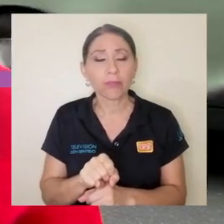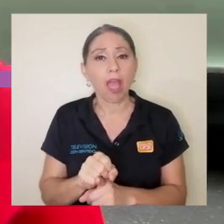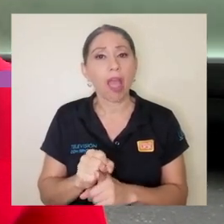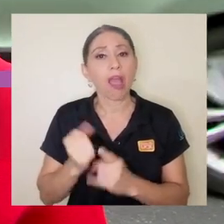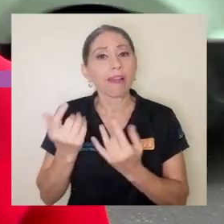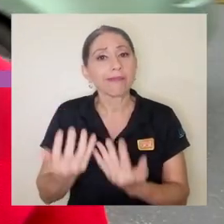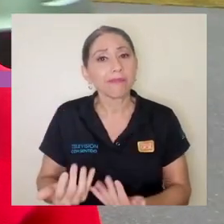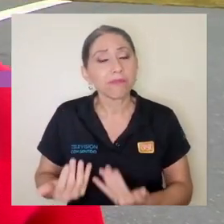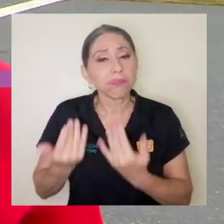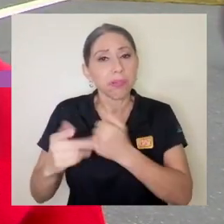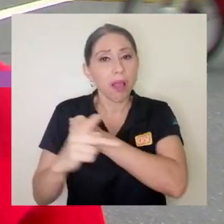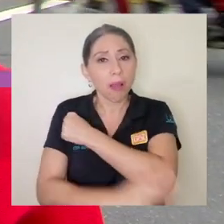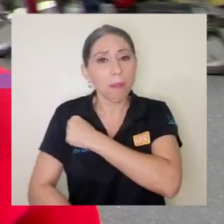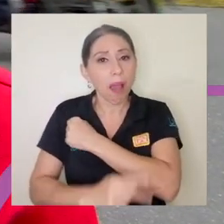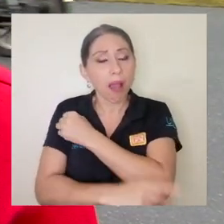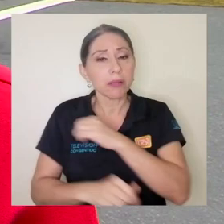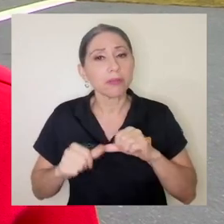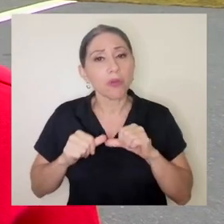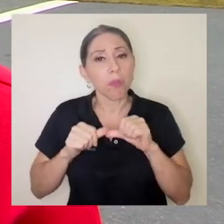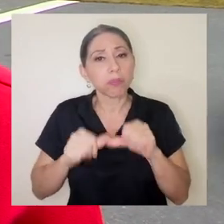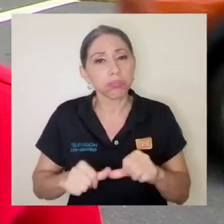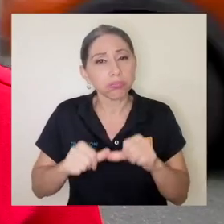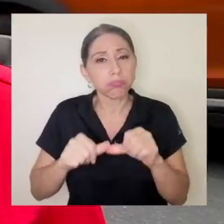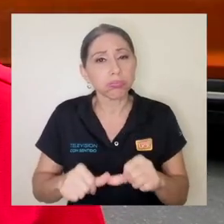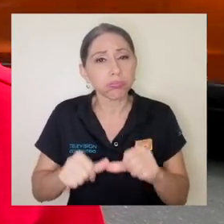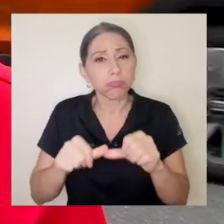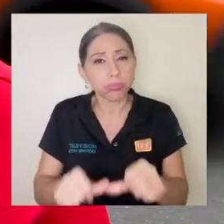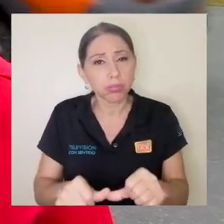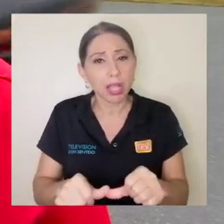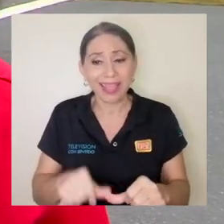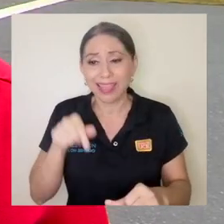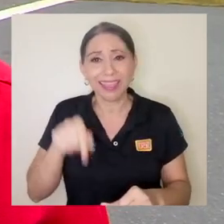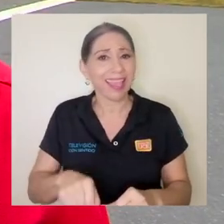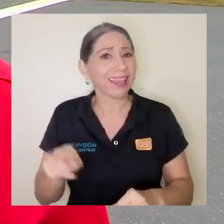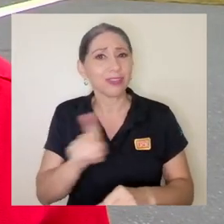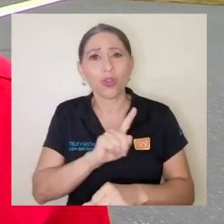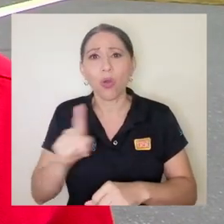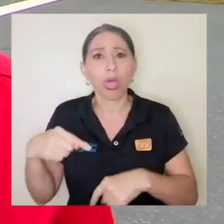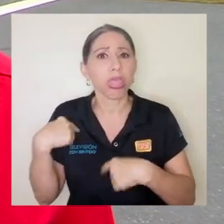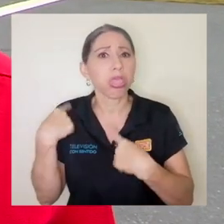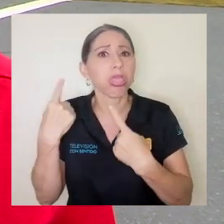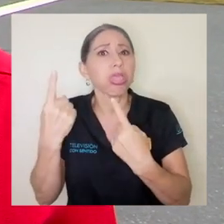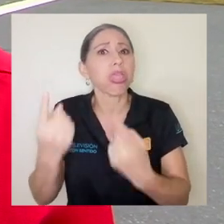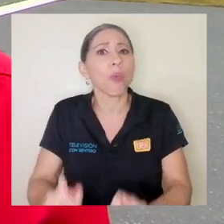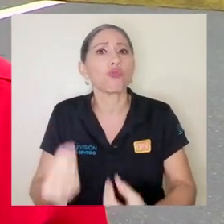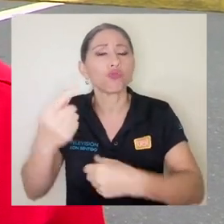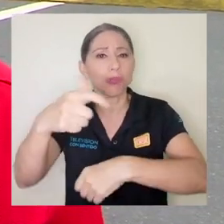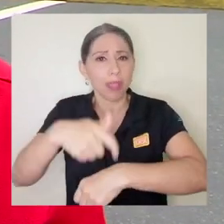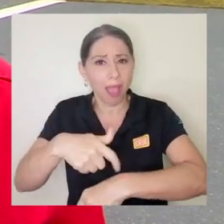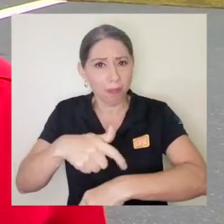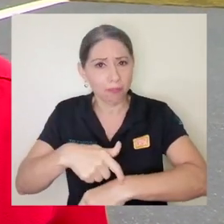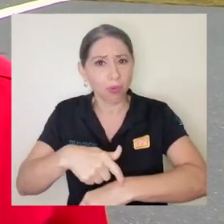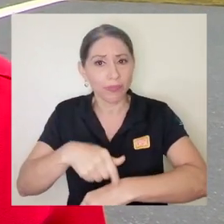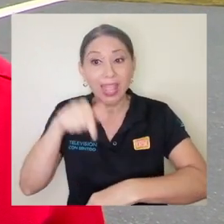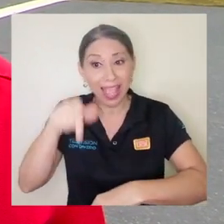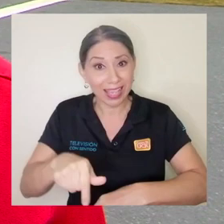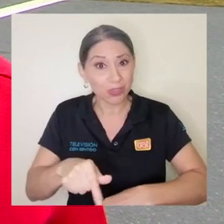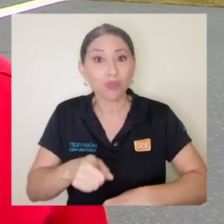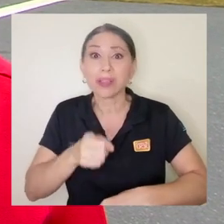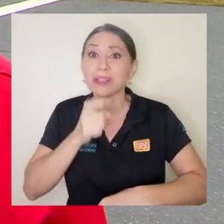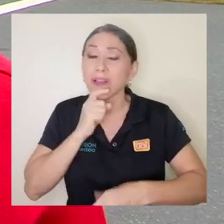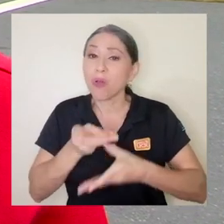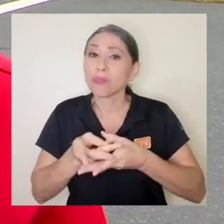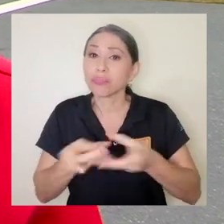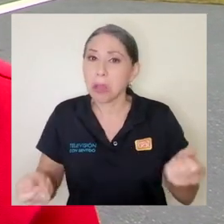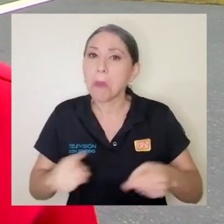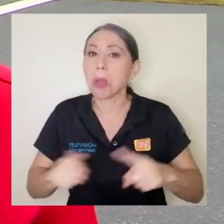esperando que el país siga adelante y que esto no dure mucho tiempo, ¿verdad? Que nos va a costar salir de esto pero lo vamos a lograr,